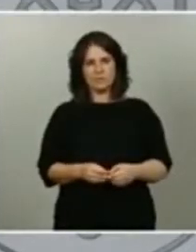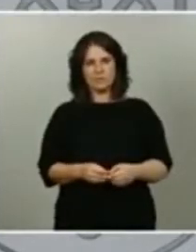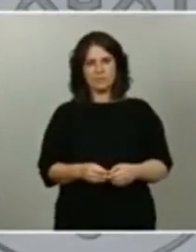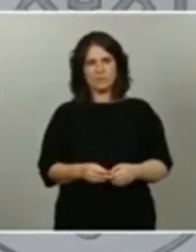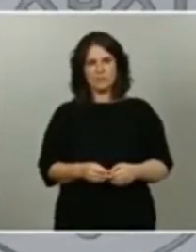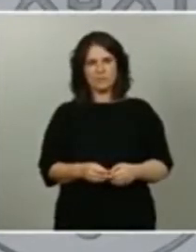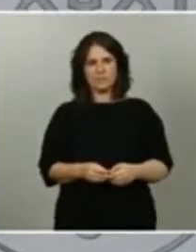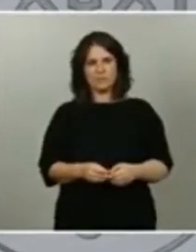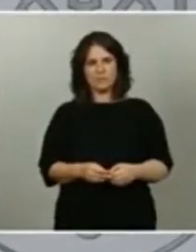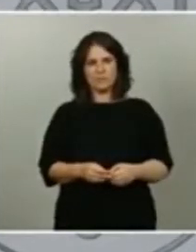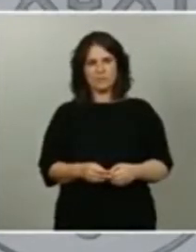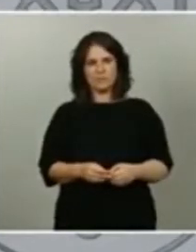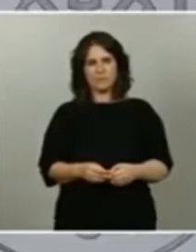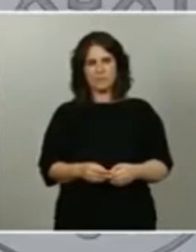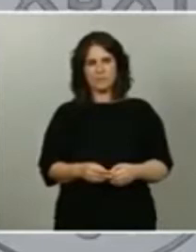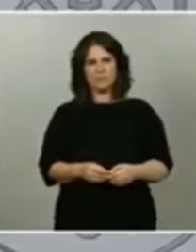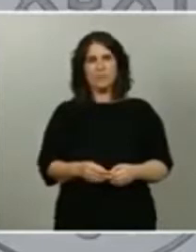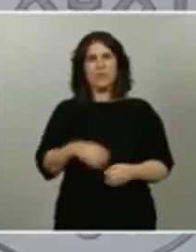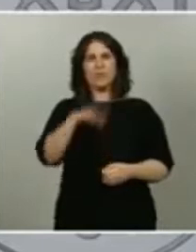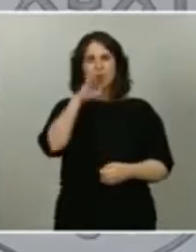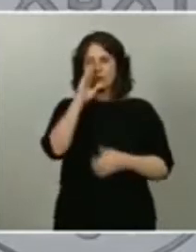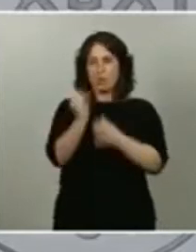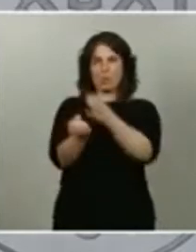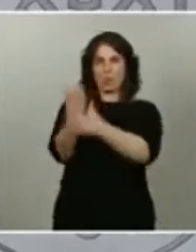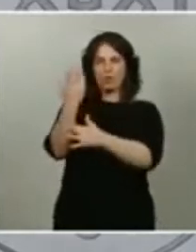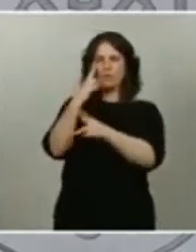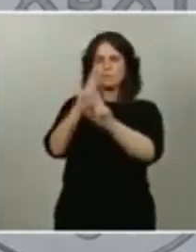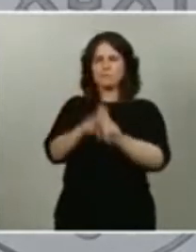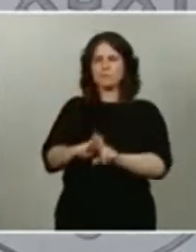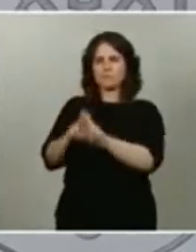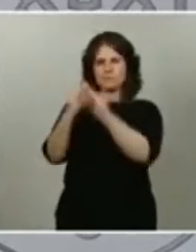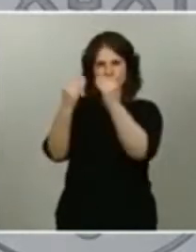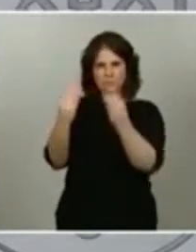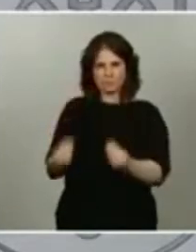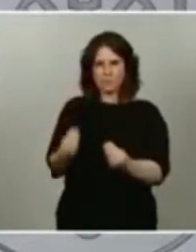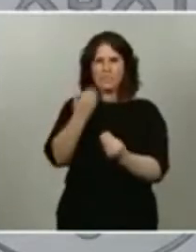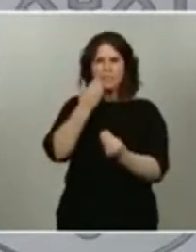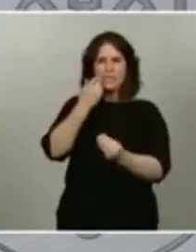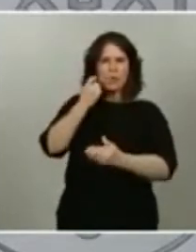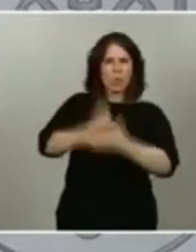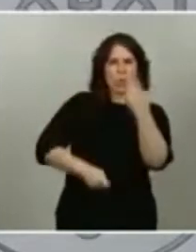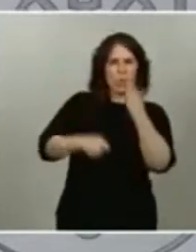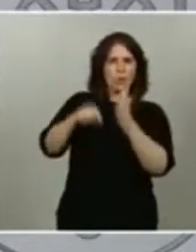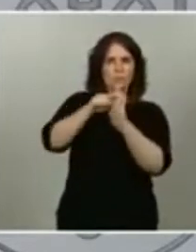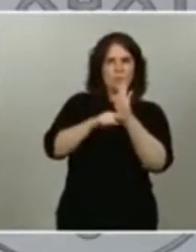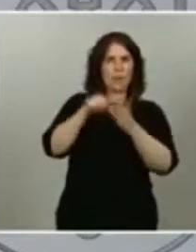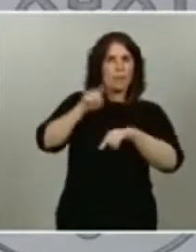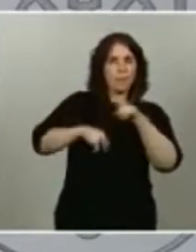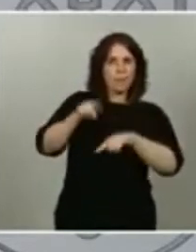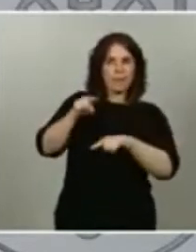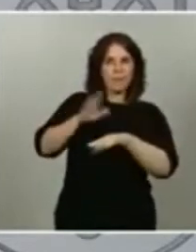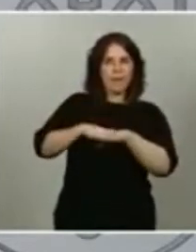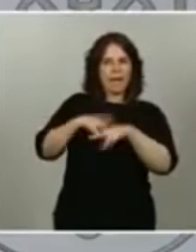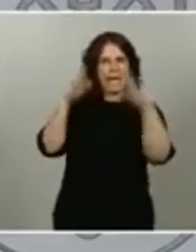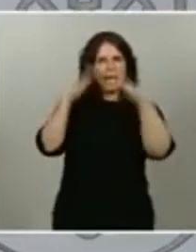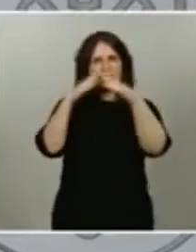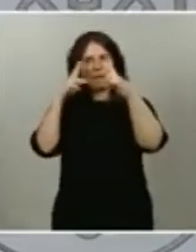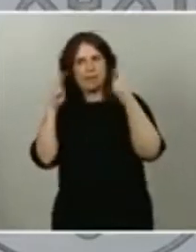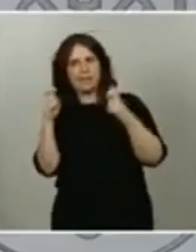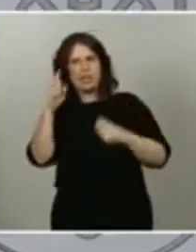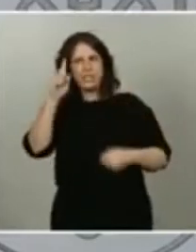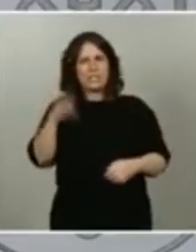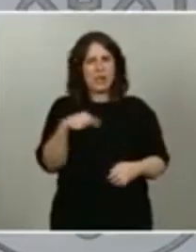más drásticas en relación con el aislamiento de una parte de la población, siempre han estado presentes en las comunidades